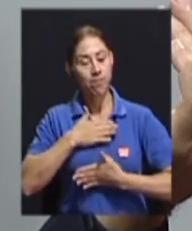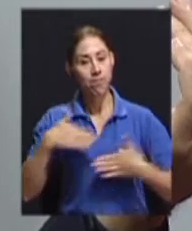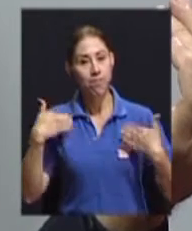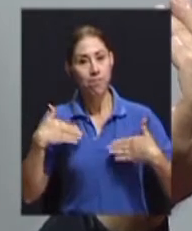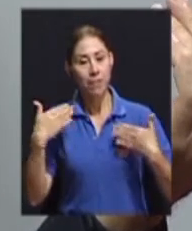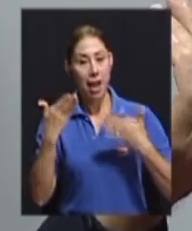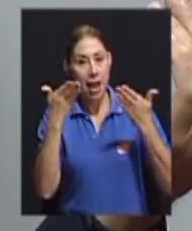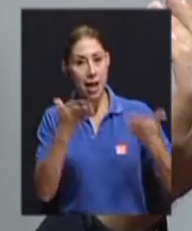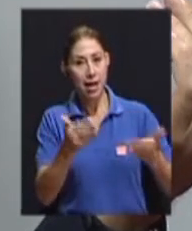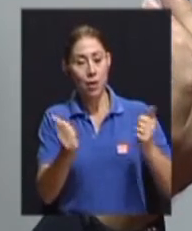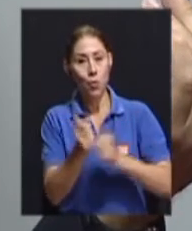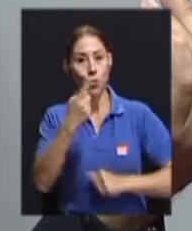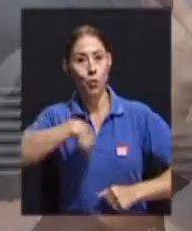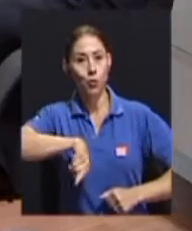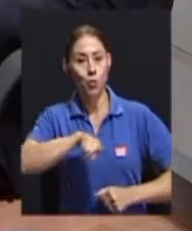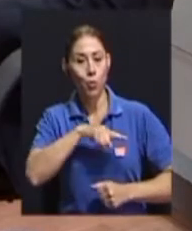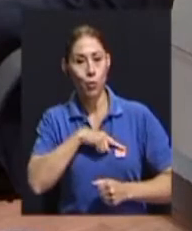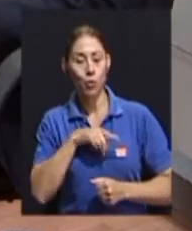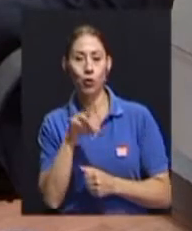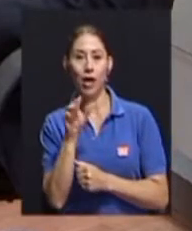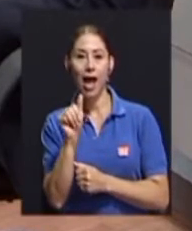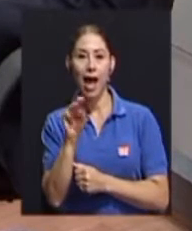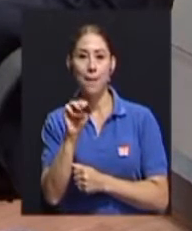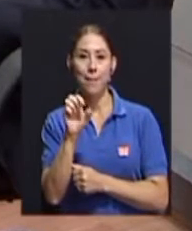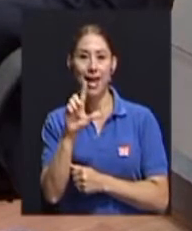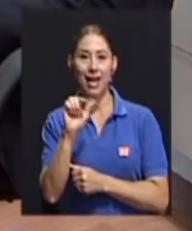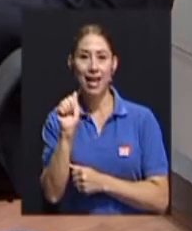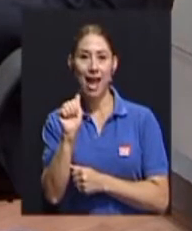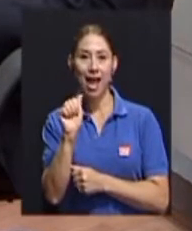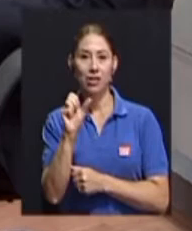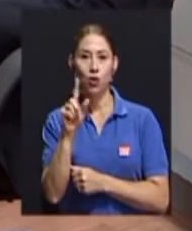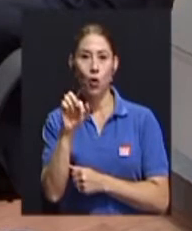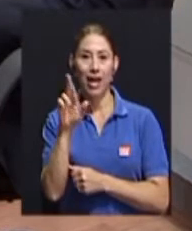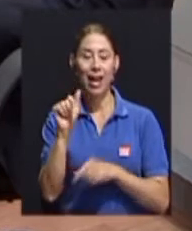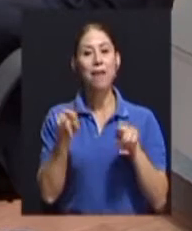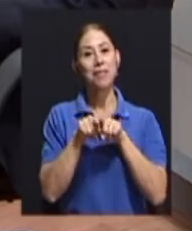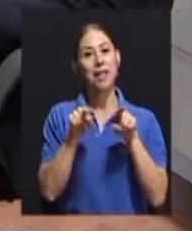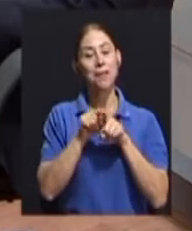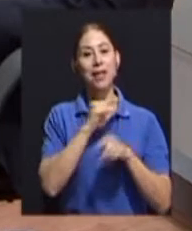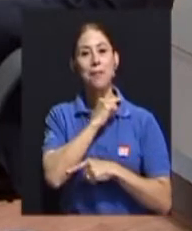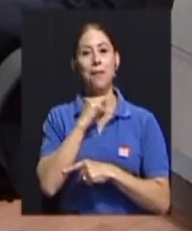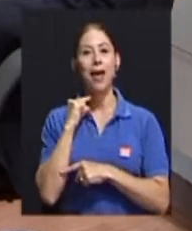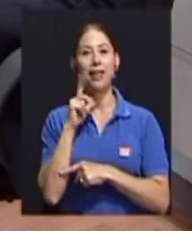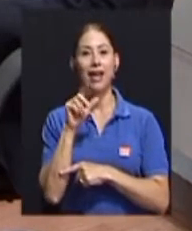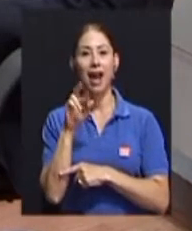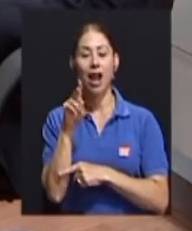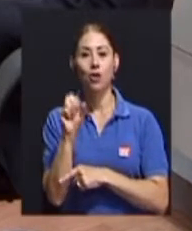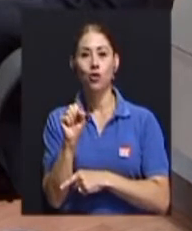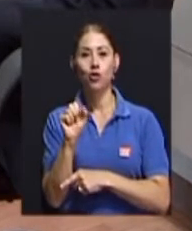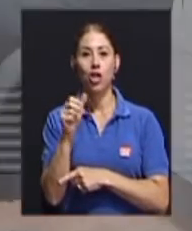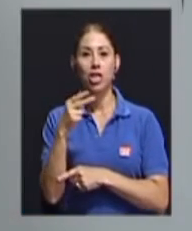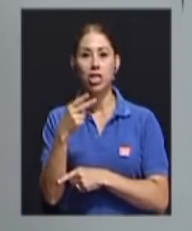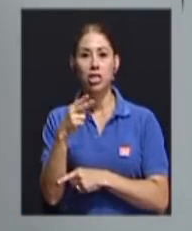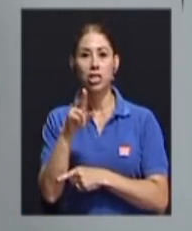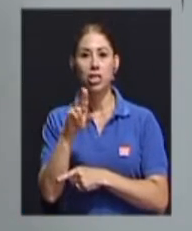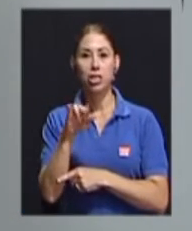esté con nosotros Amelia Solera y el padre Carlos Yu Fuentes,